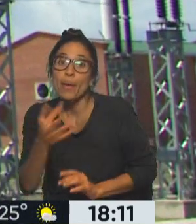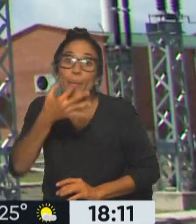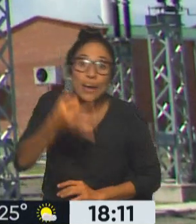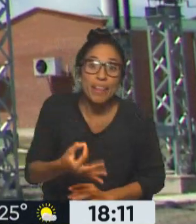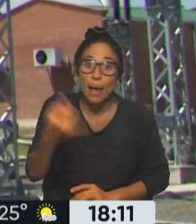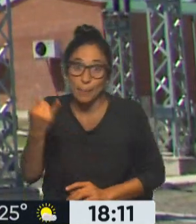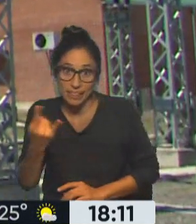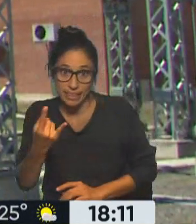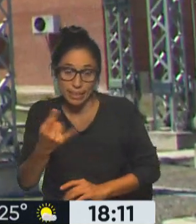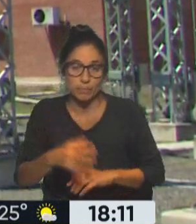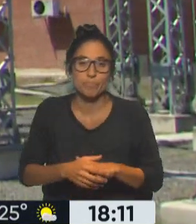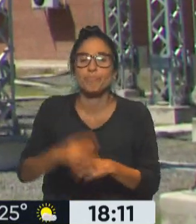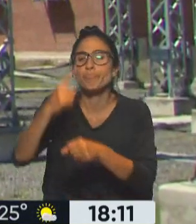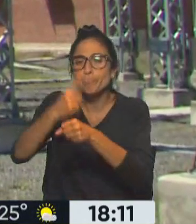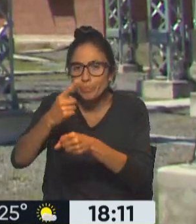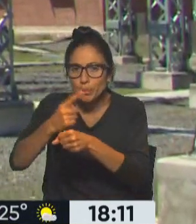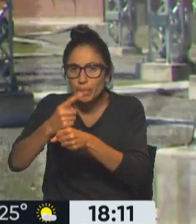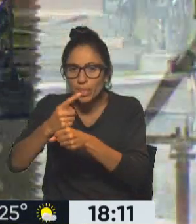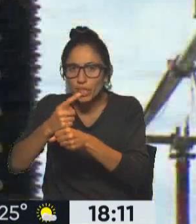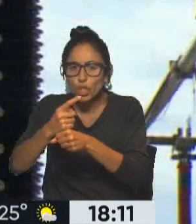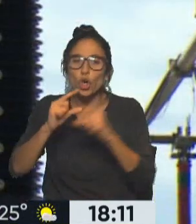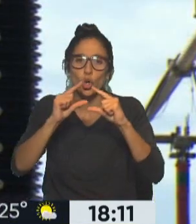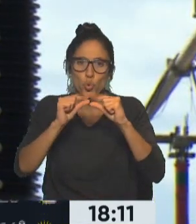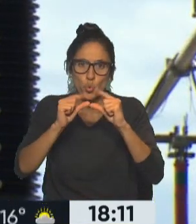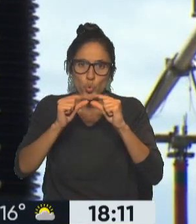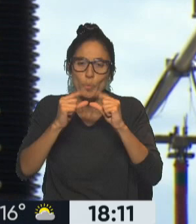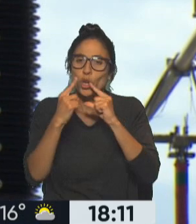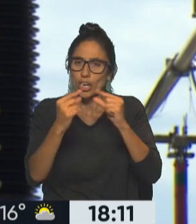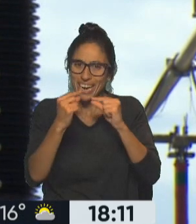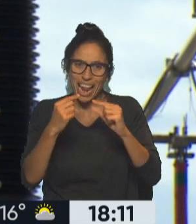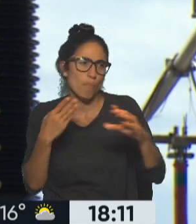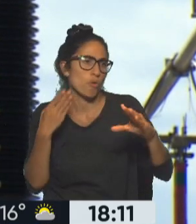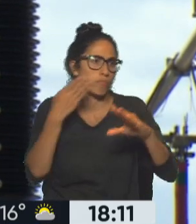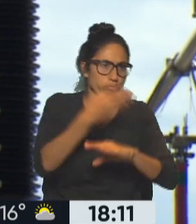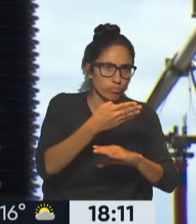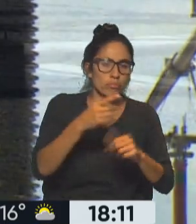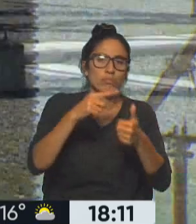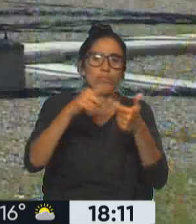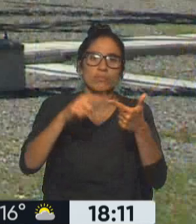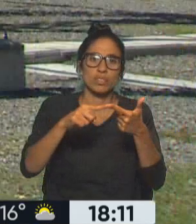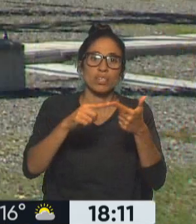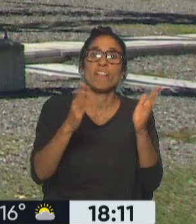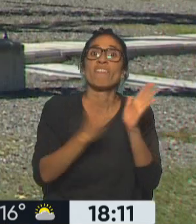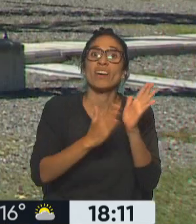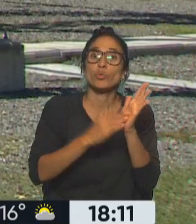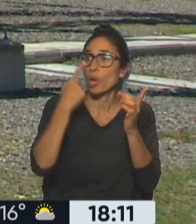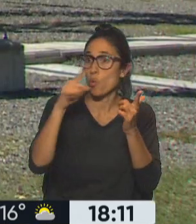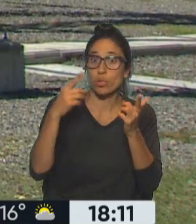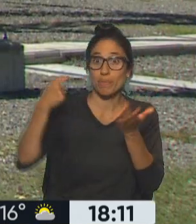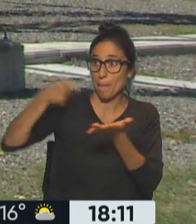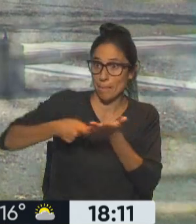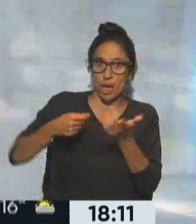con número de reclamo, la última factura paga y número de cliente que está en la factura o de